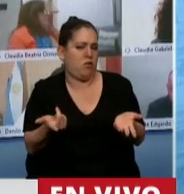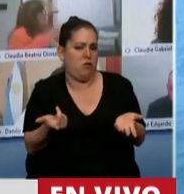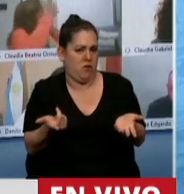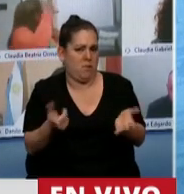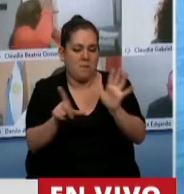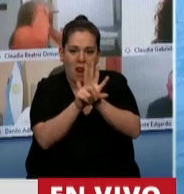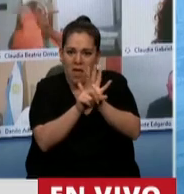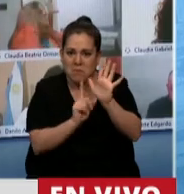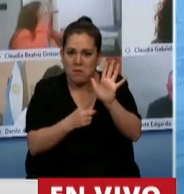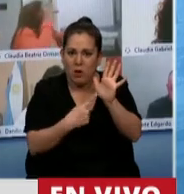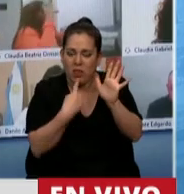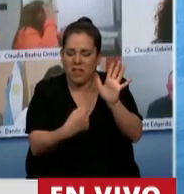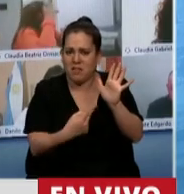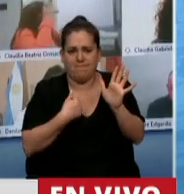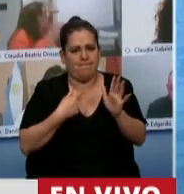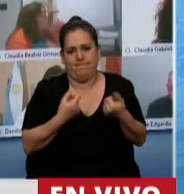refiere esta ley.